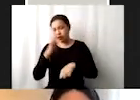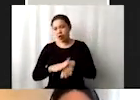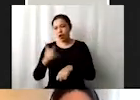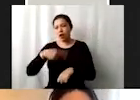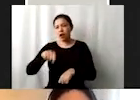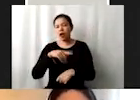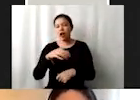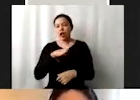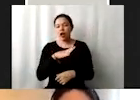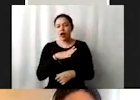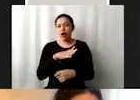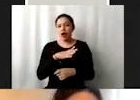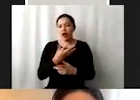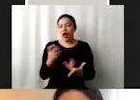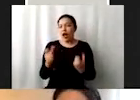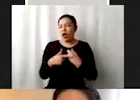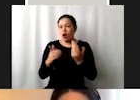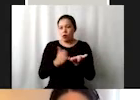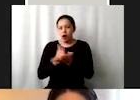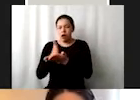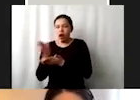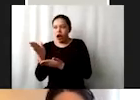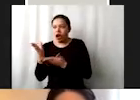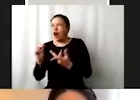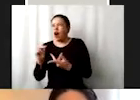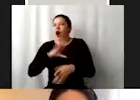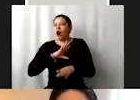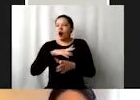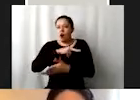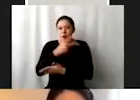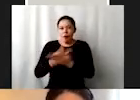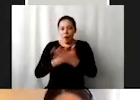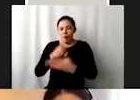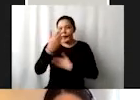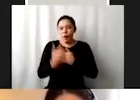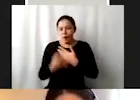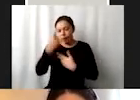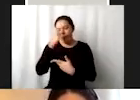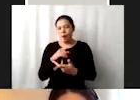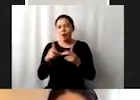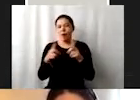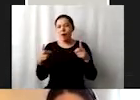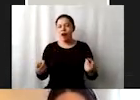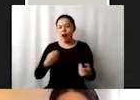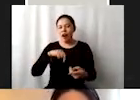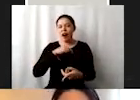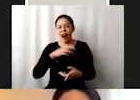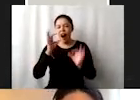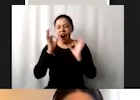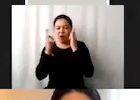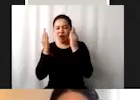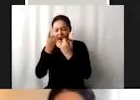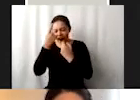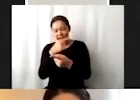no me gusta llamarlo intervención, pero en un proyecto de desarrollo que tratemos en la medida de lo posible de tomar en cuenta siempre